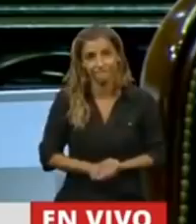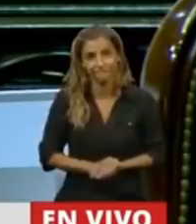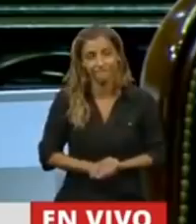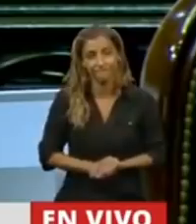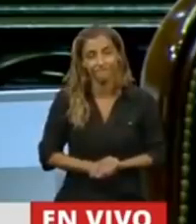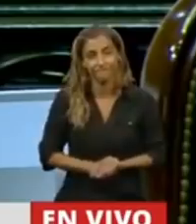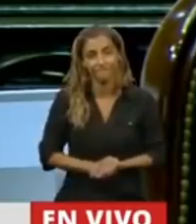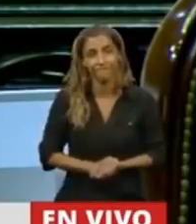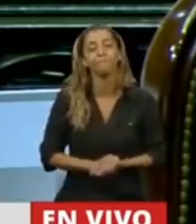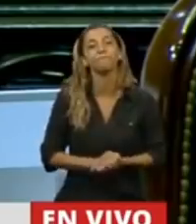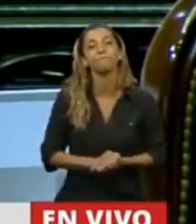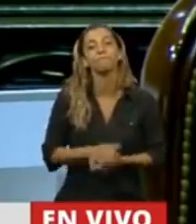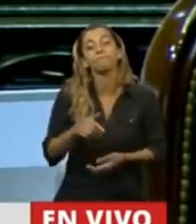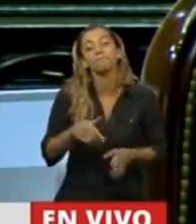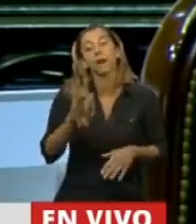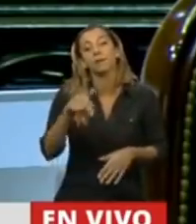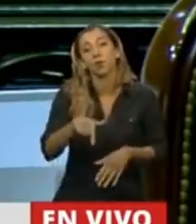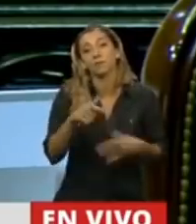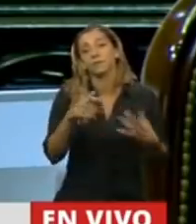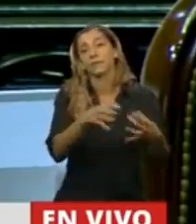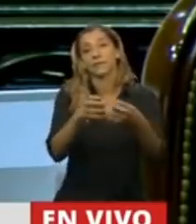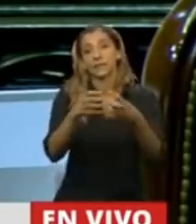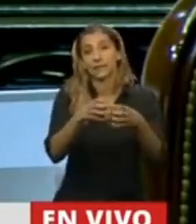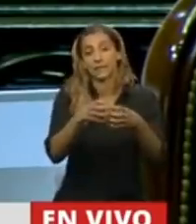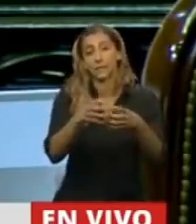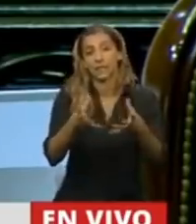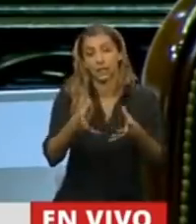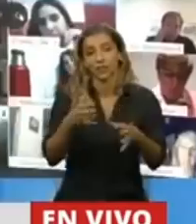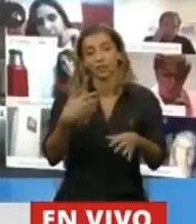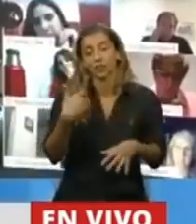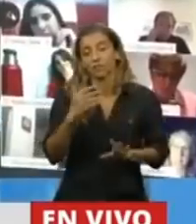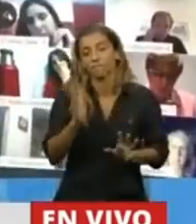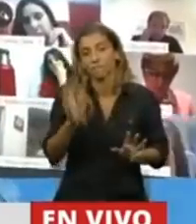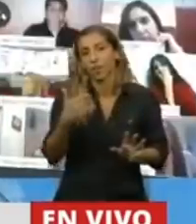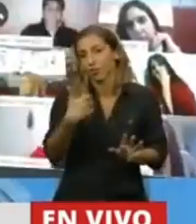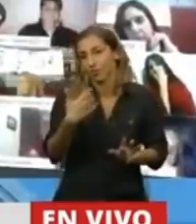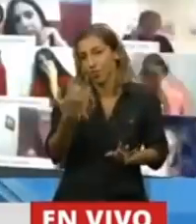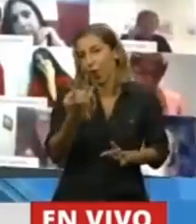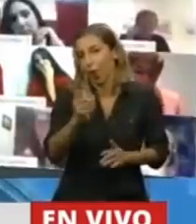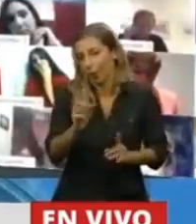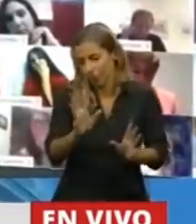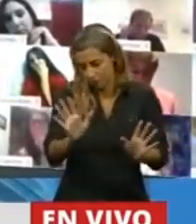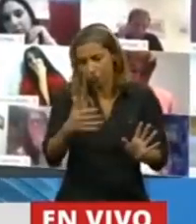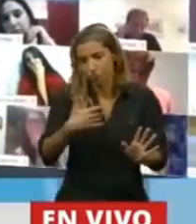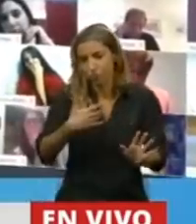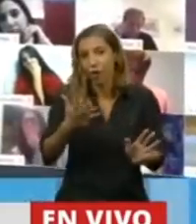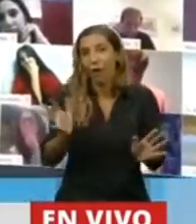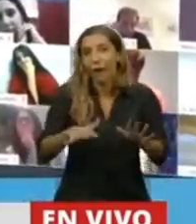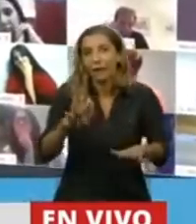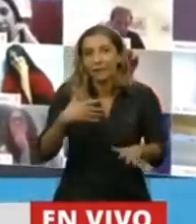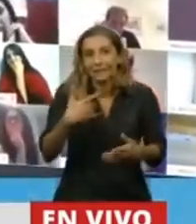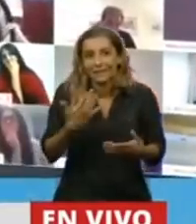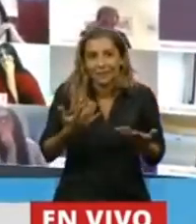ante este tipo de sesión yo no voy a mentir, tengo mis dudas